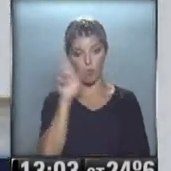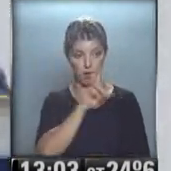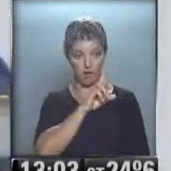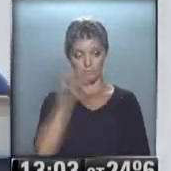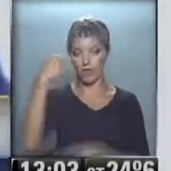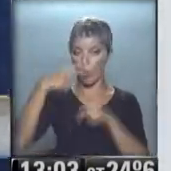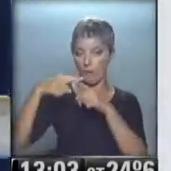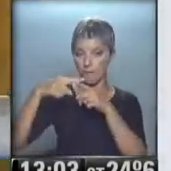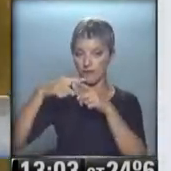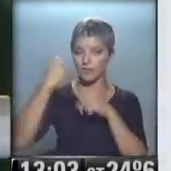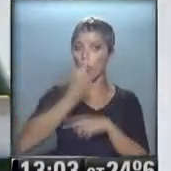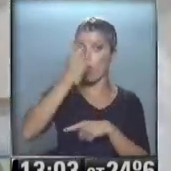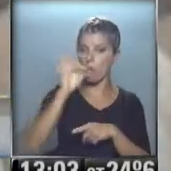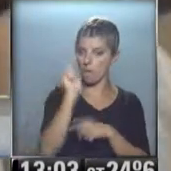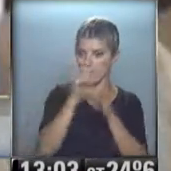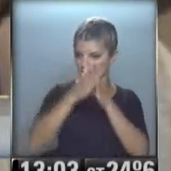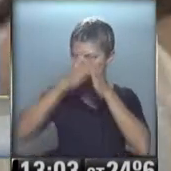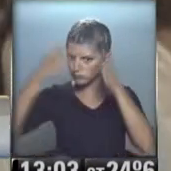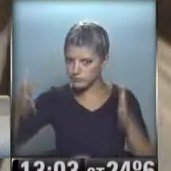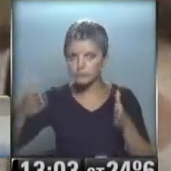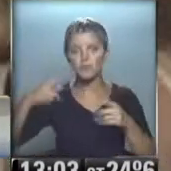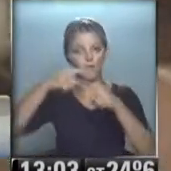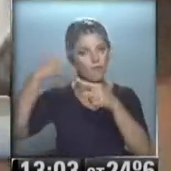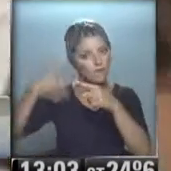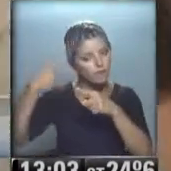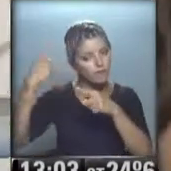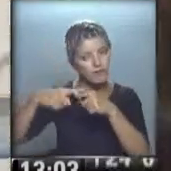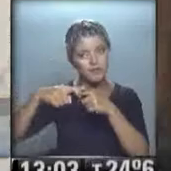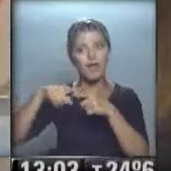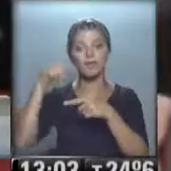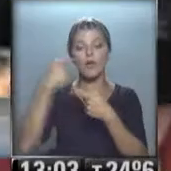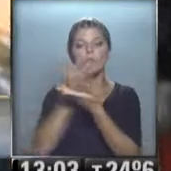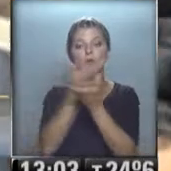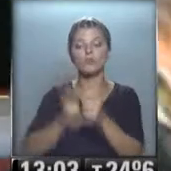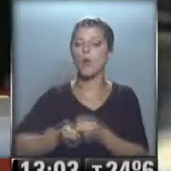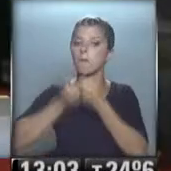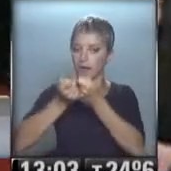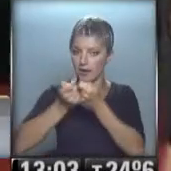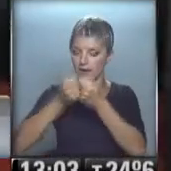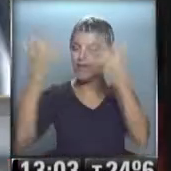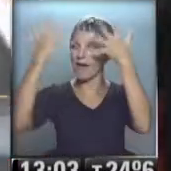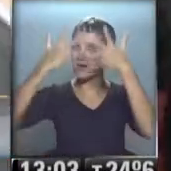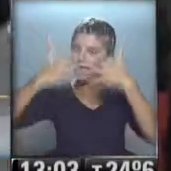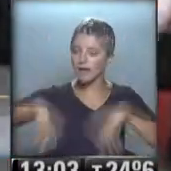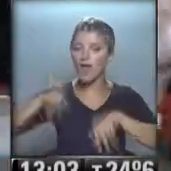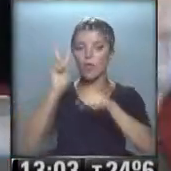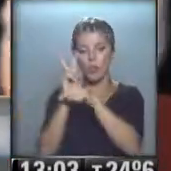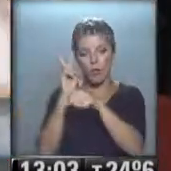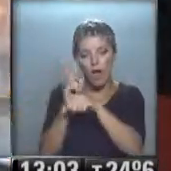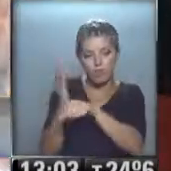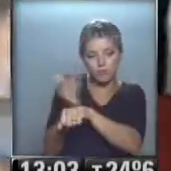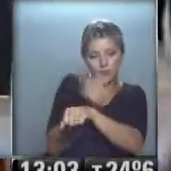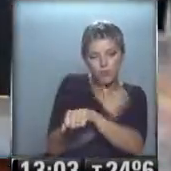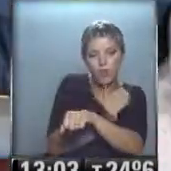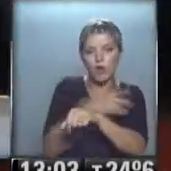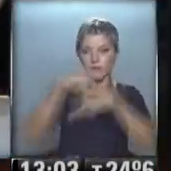decidió extender a todo un mes, presentó los planes de fortalecimiento de la red de prevención, diagnóstico y tratamiento de los cáncer